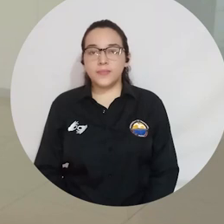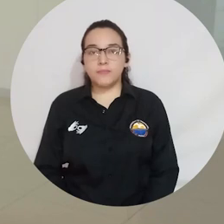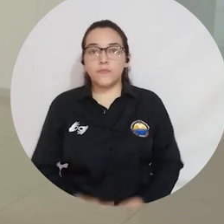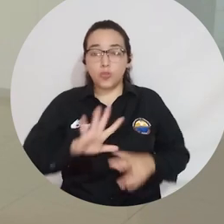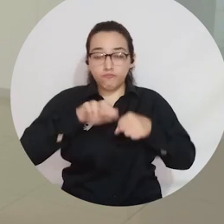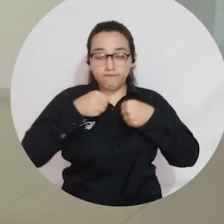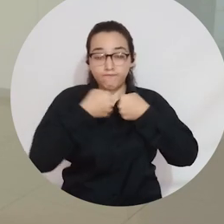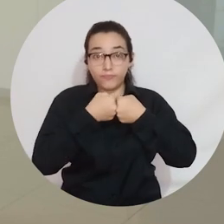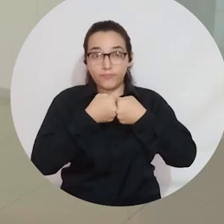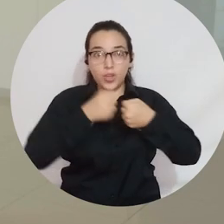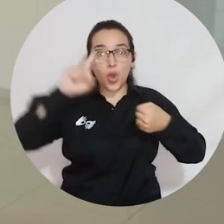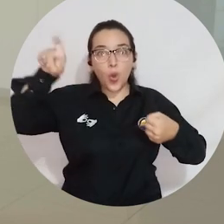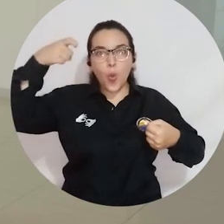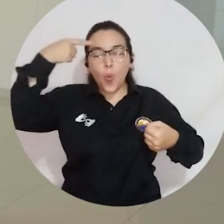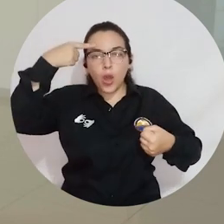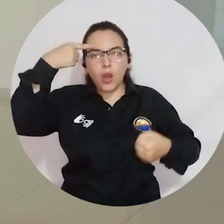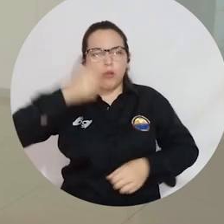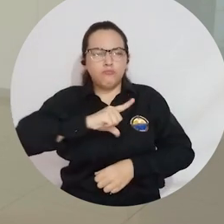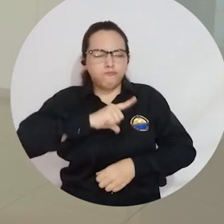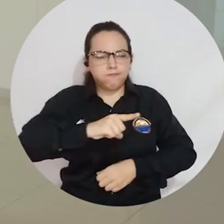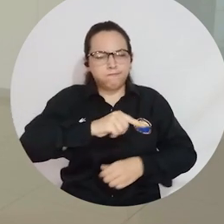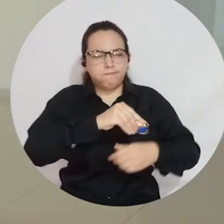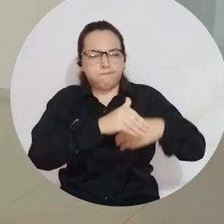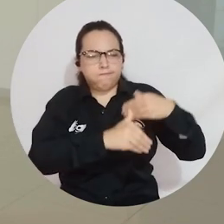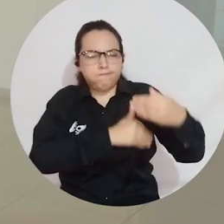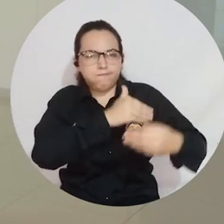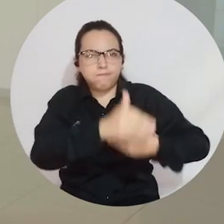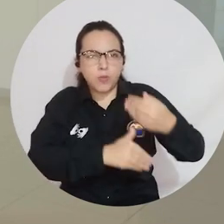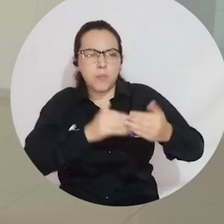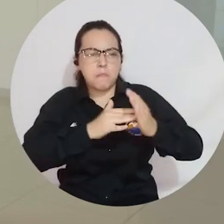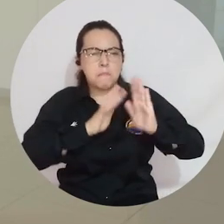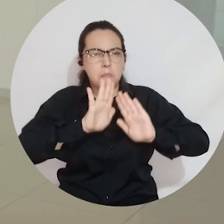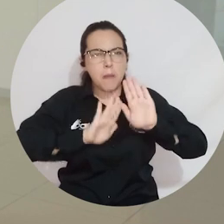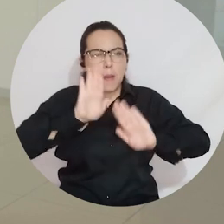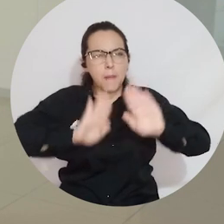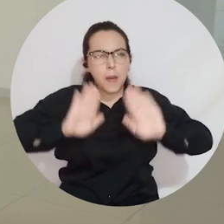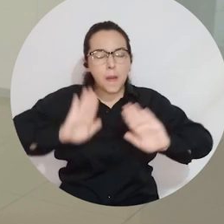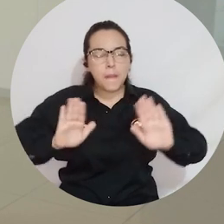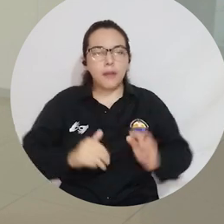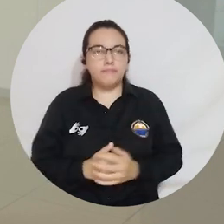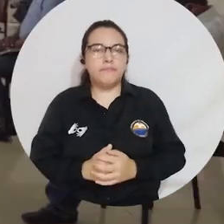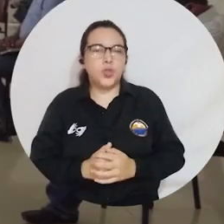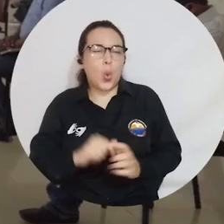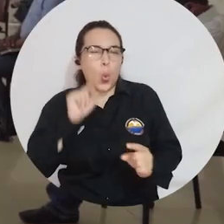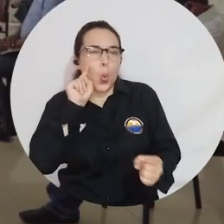De la mano con la Gobernación vamos a liderar todo un proceso participativo, buscando